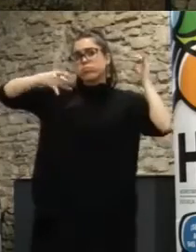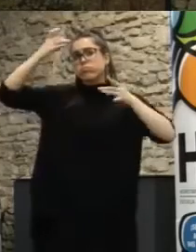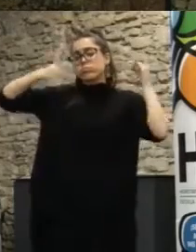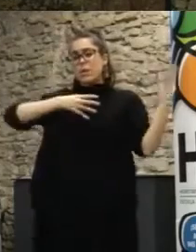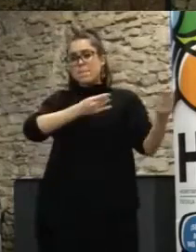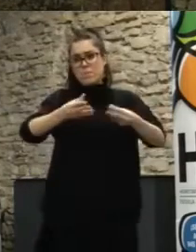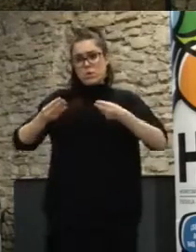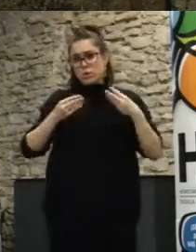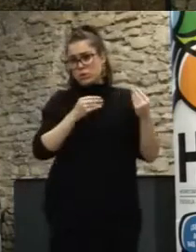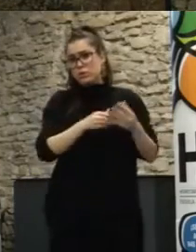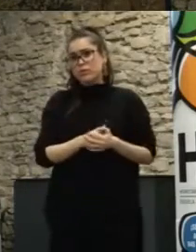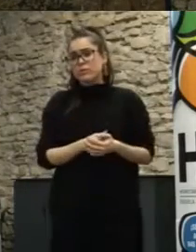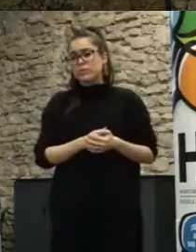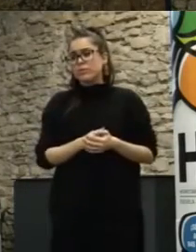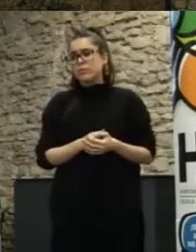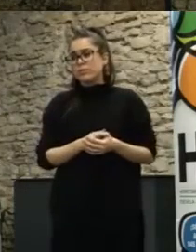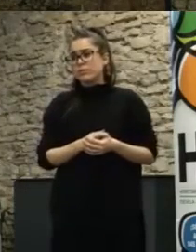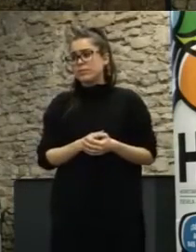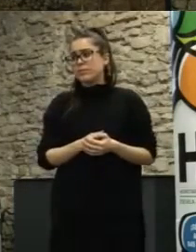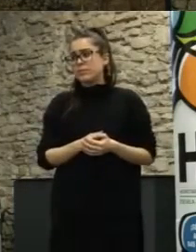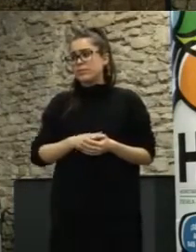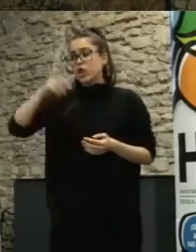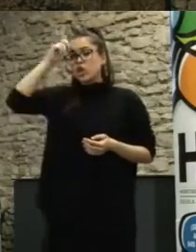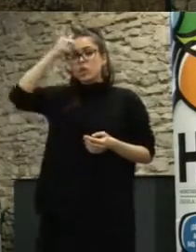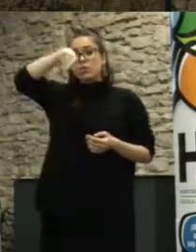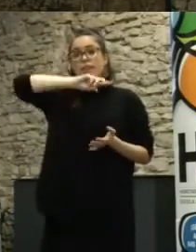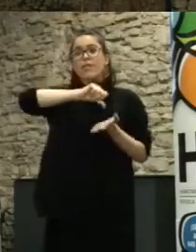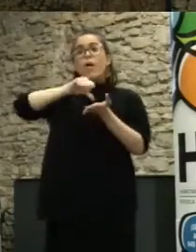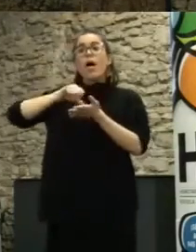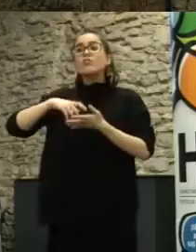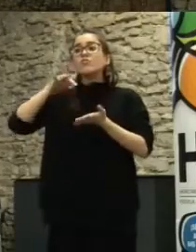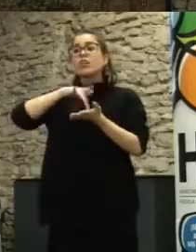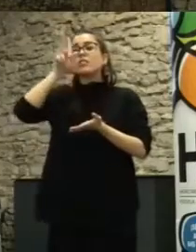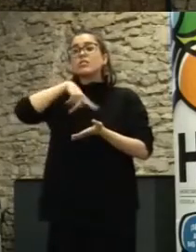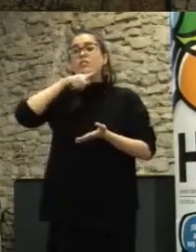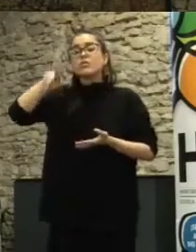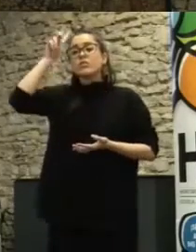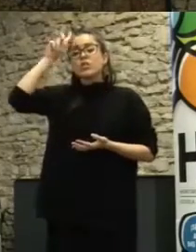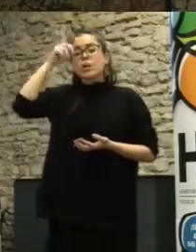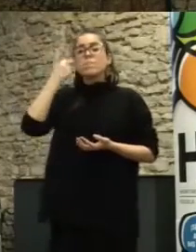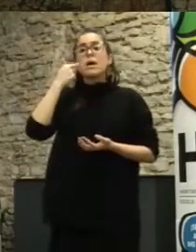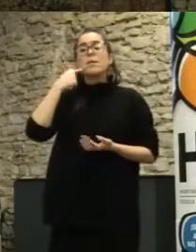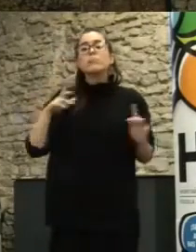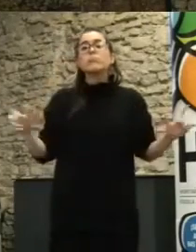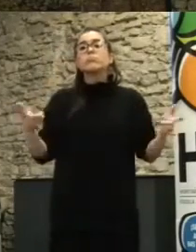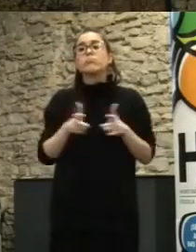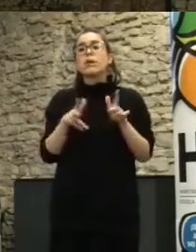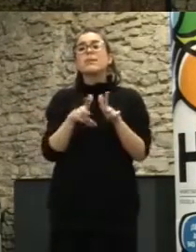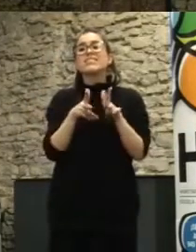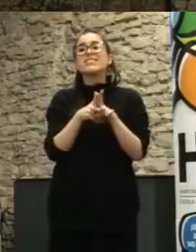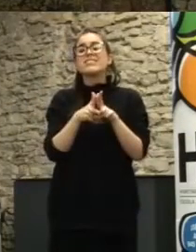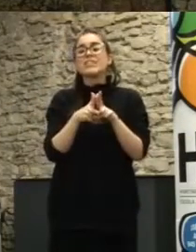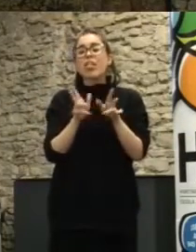no sé si es el caso de vuestras ciudades pero si ha habido caída de participación pues